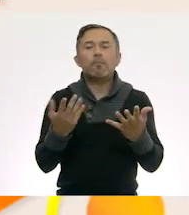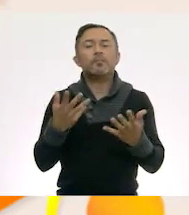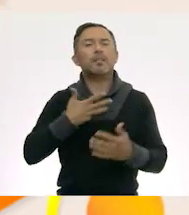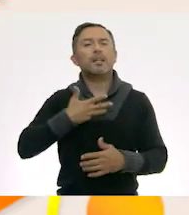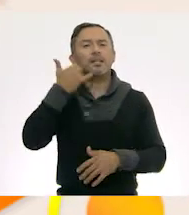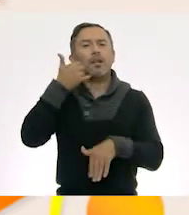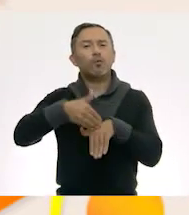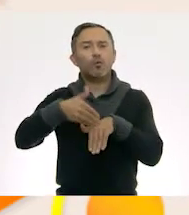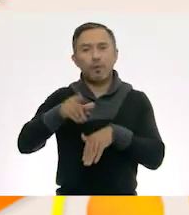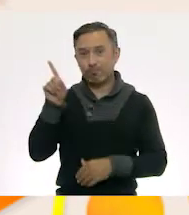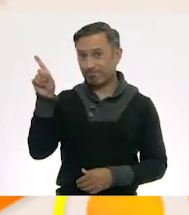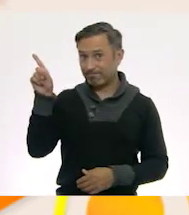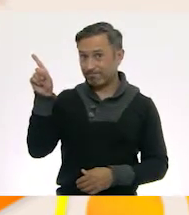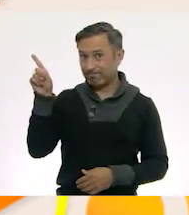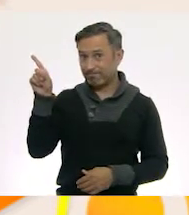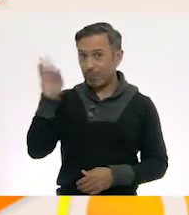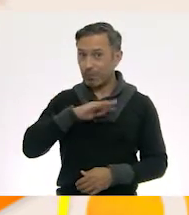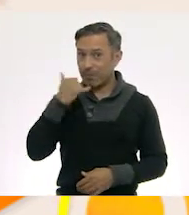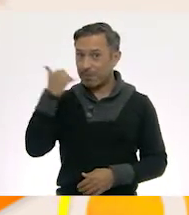¡Vamos!